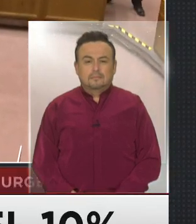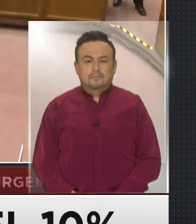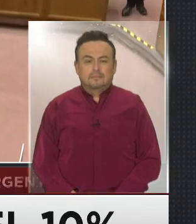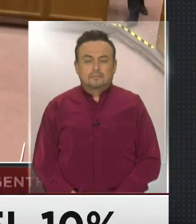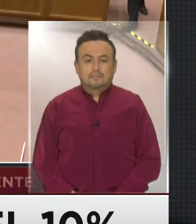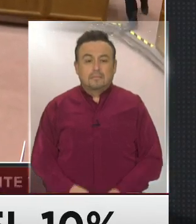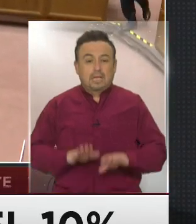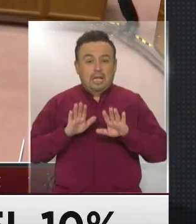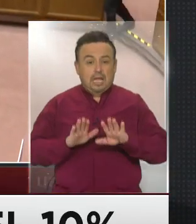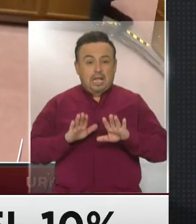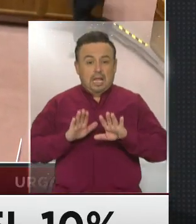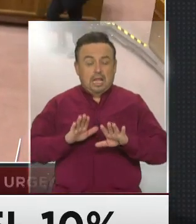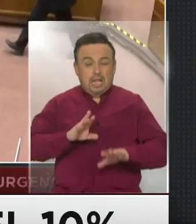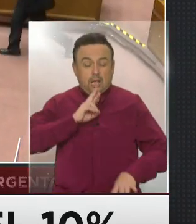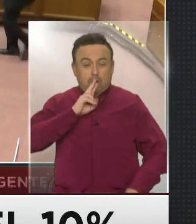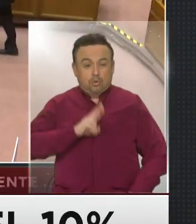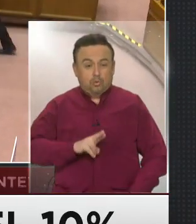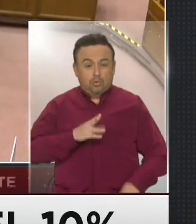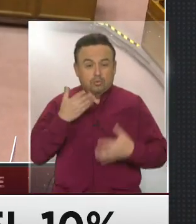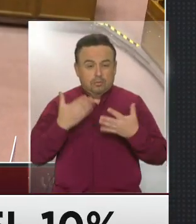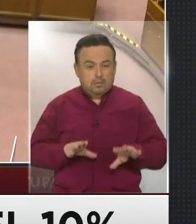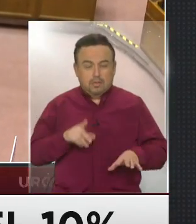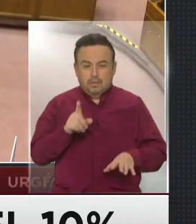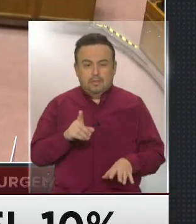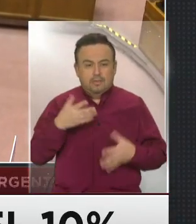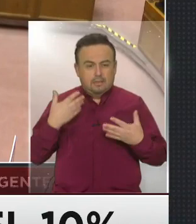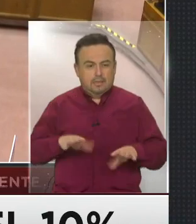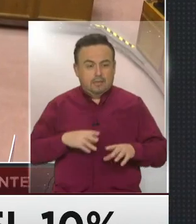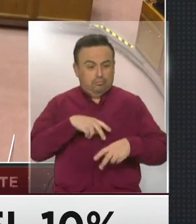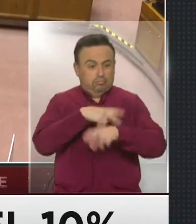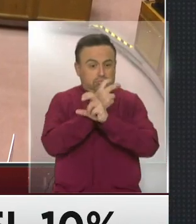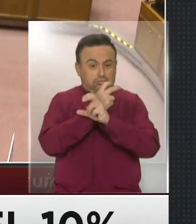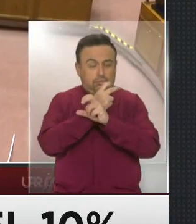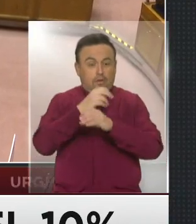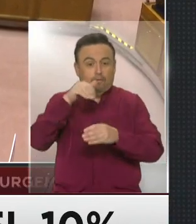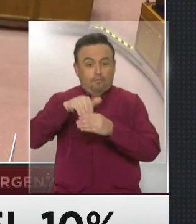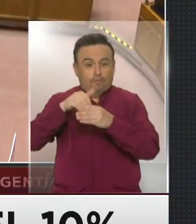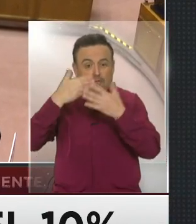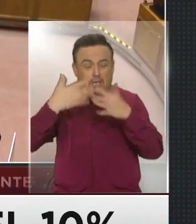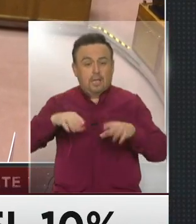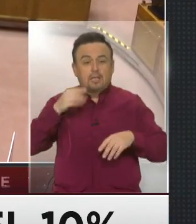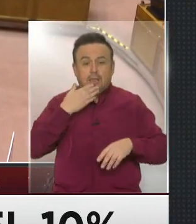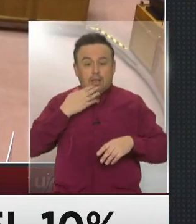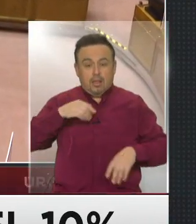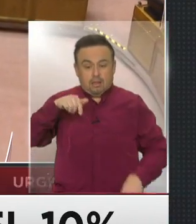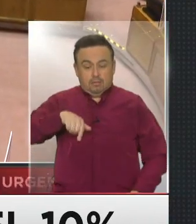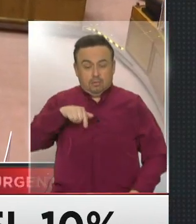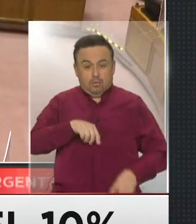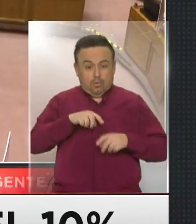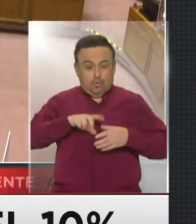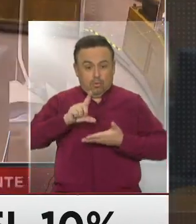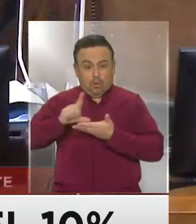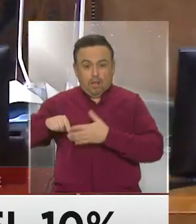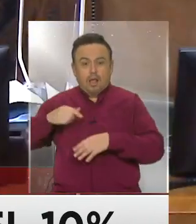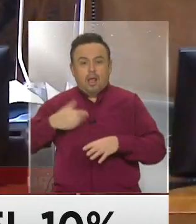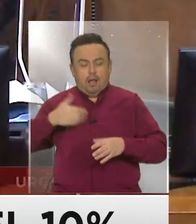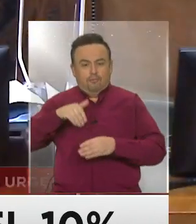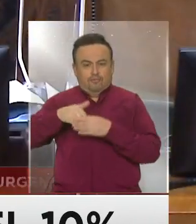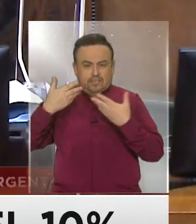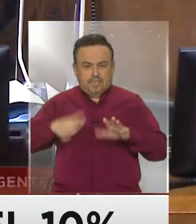Y vamos a esperar el resultado final, ya lo hicieron quienes están de forma telemática y también los que están de forma presencial. Escuchemos la sala.